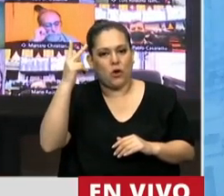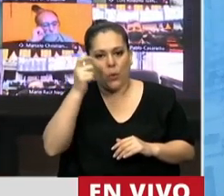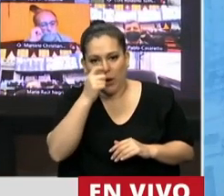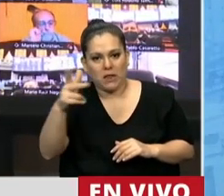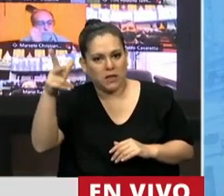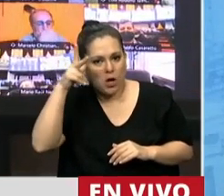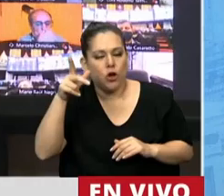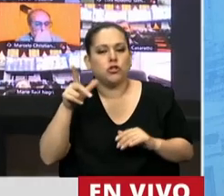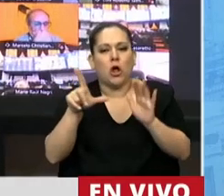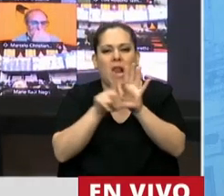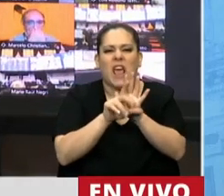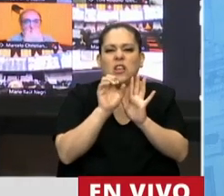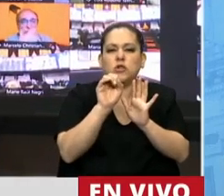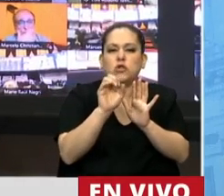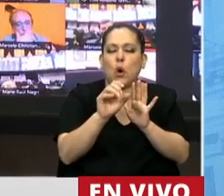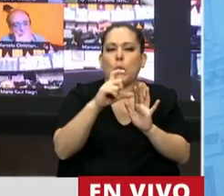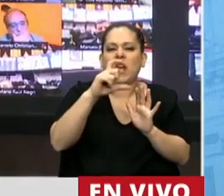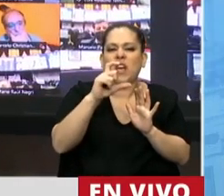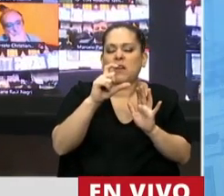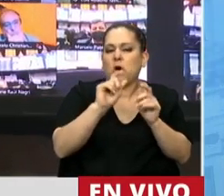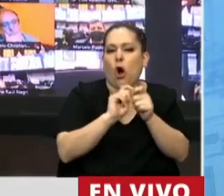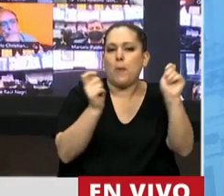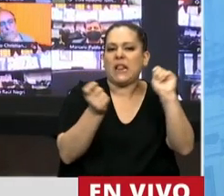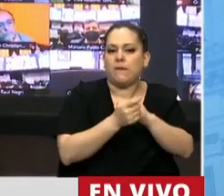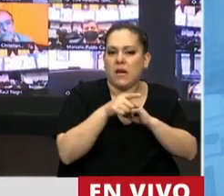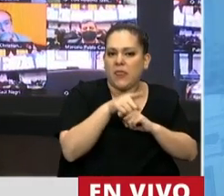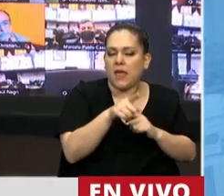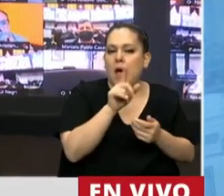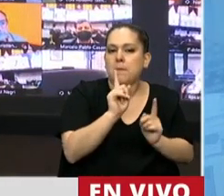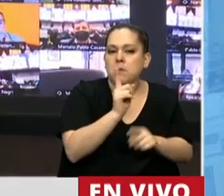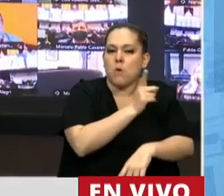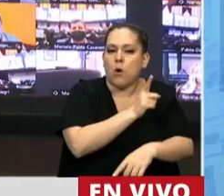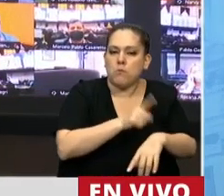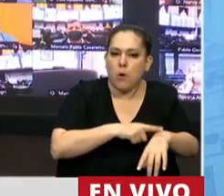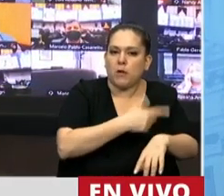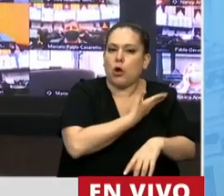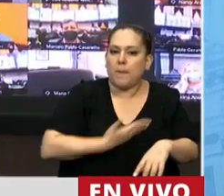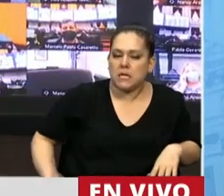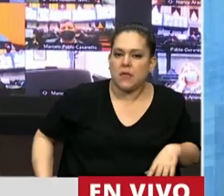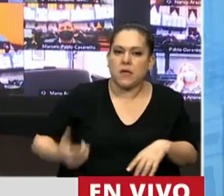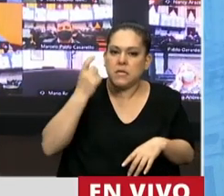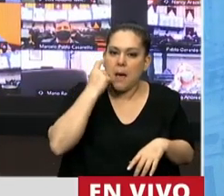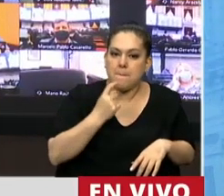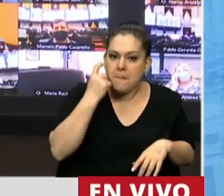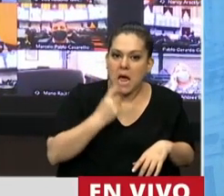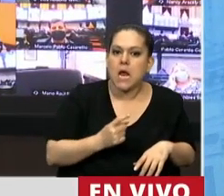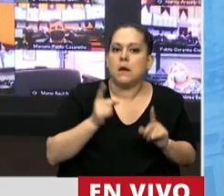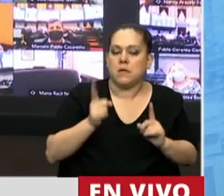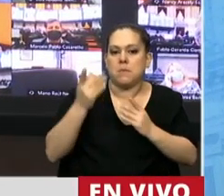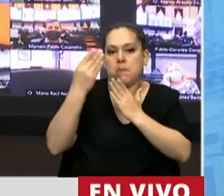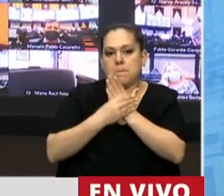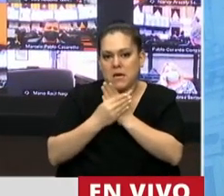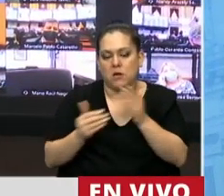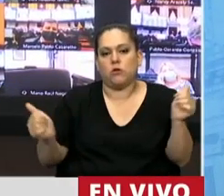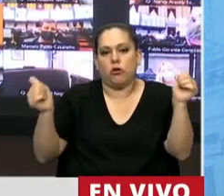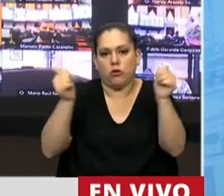Ley de Convertibilidad, durante la vigencia de la presidencia de Carlos Menem, y quien fuera su ministro de Economía,